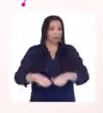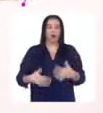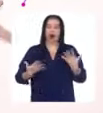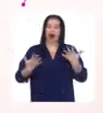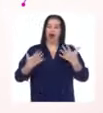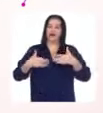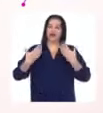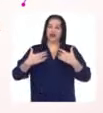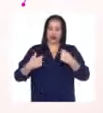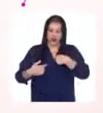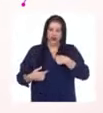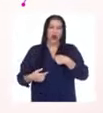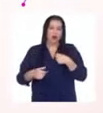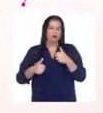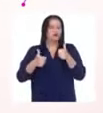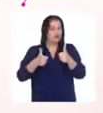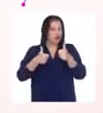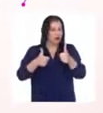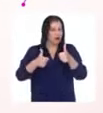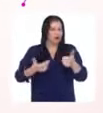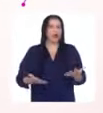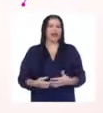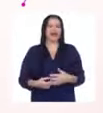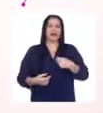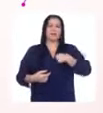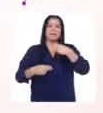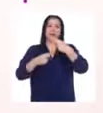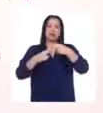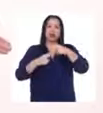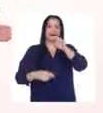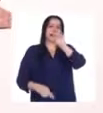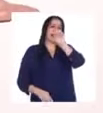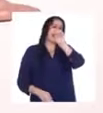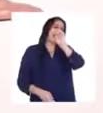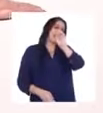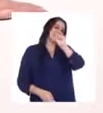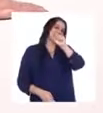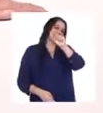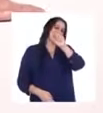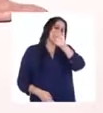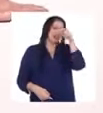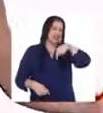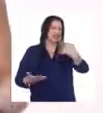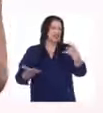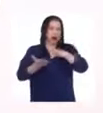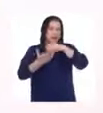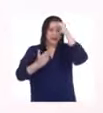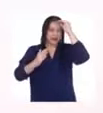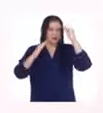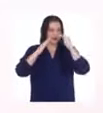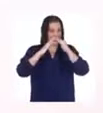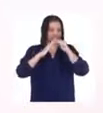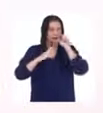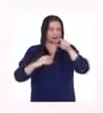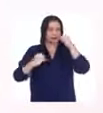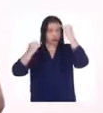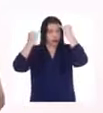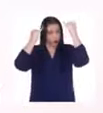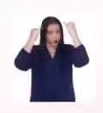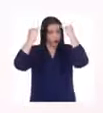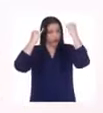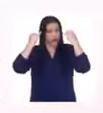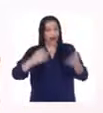alegro, yo también estoy súper bien. Soy Estefania Urúe y esto es Aprendo en Casa, una iniciativa